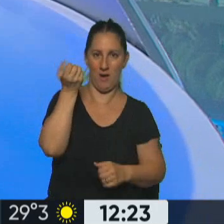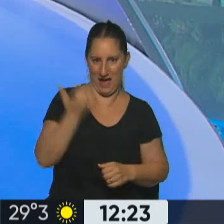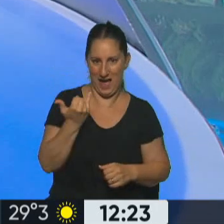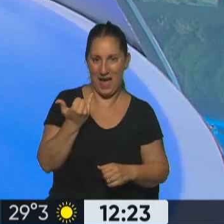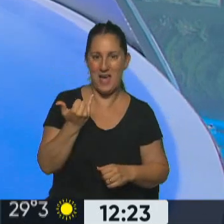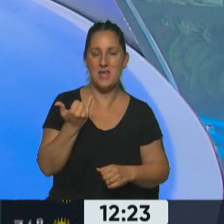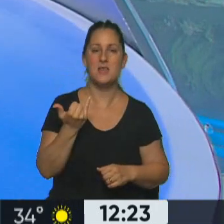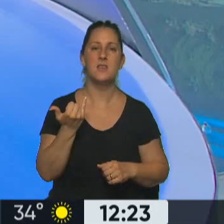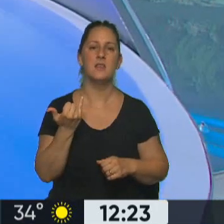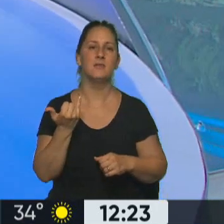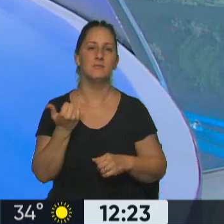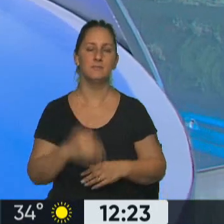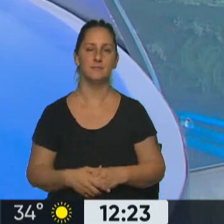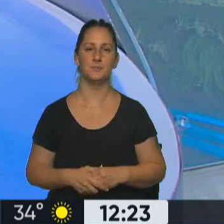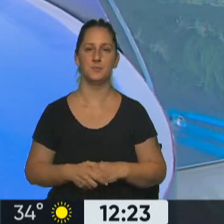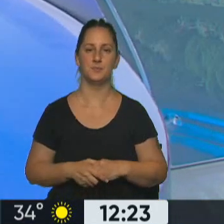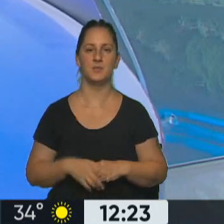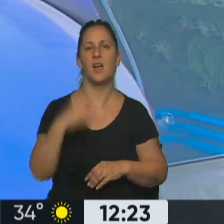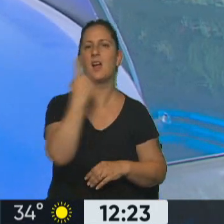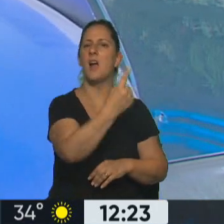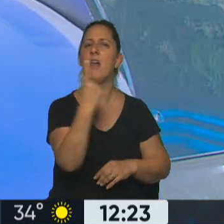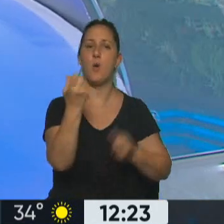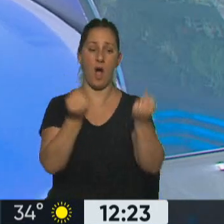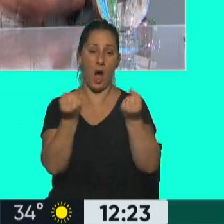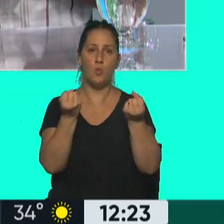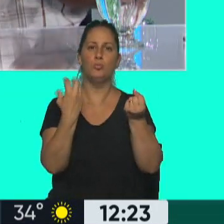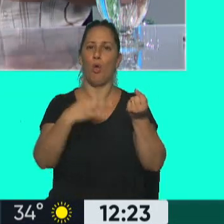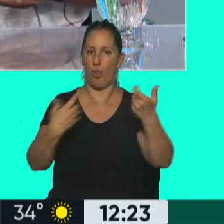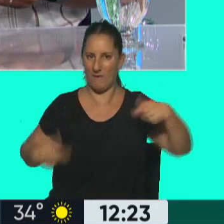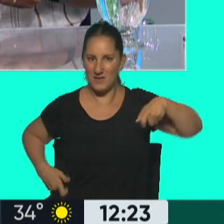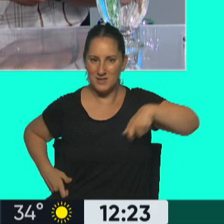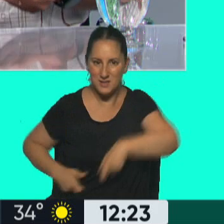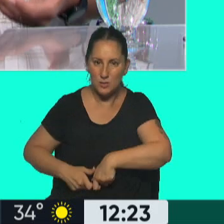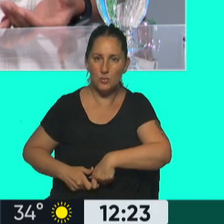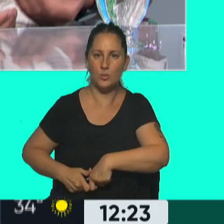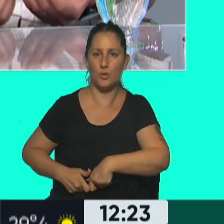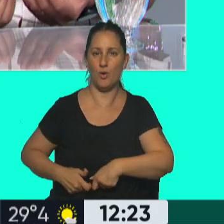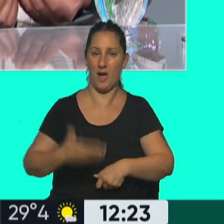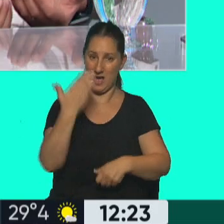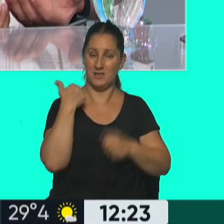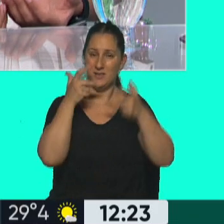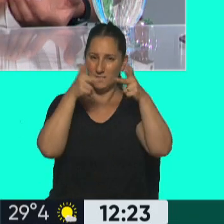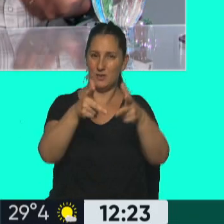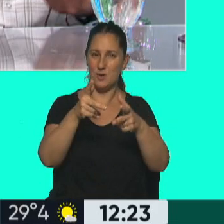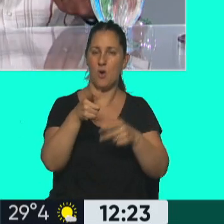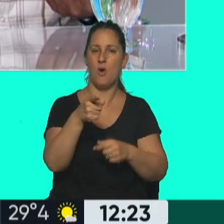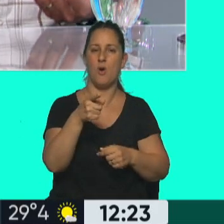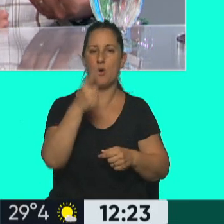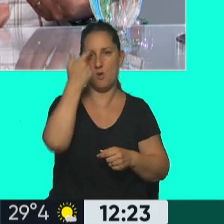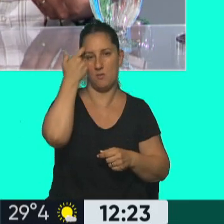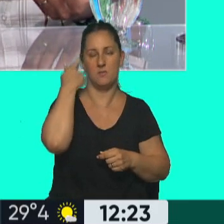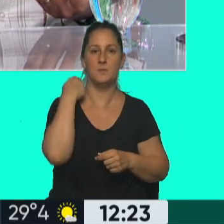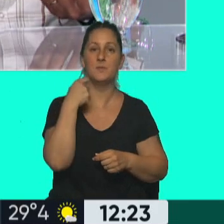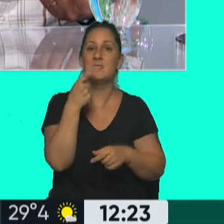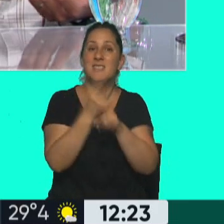junto con la mochila. Digo, cada uno que se sube al auto al cinturón de seguridad. Algo que recién mencionaba Pablo Cariñano. Y la verdad que